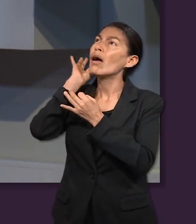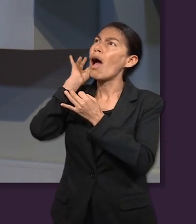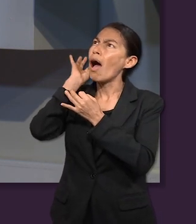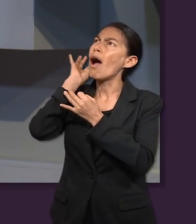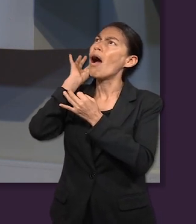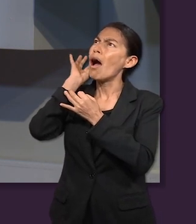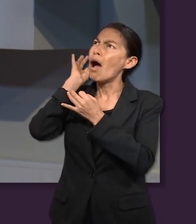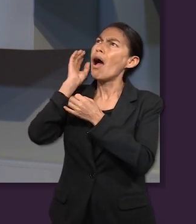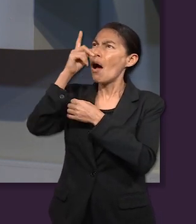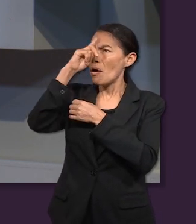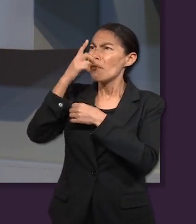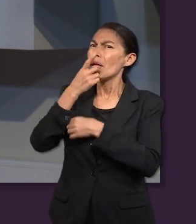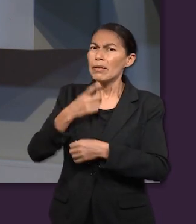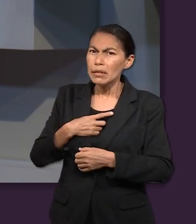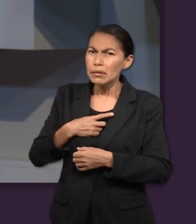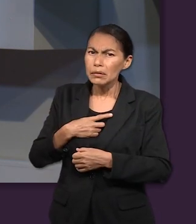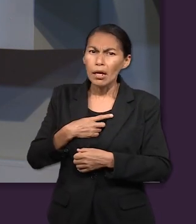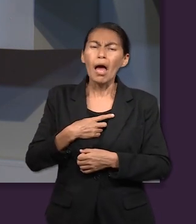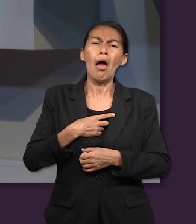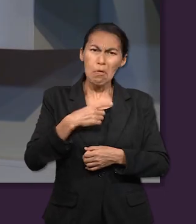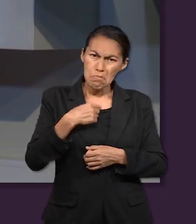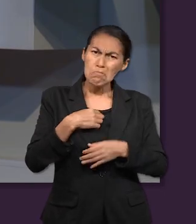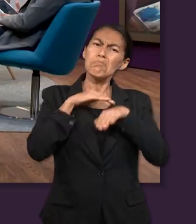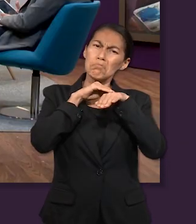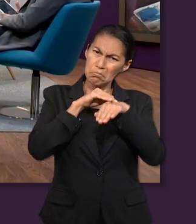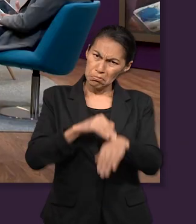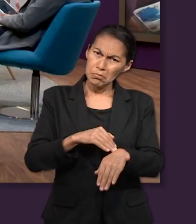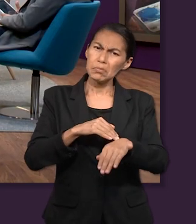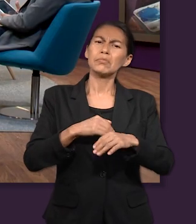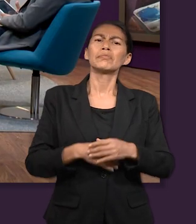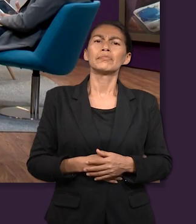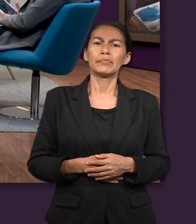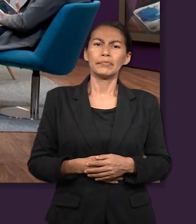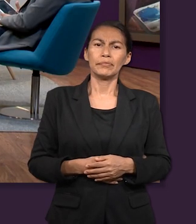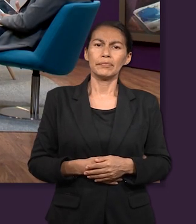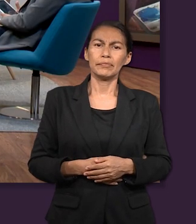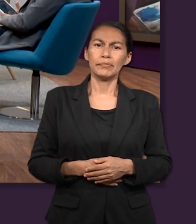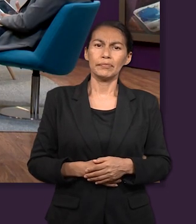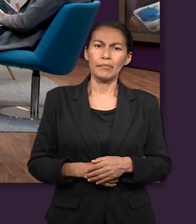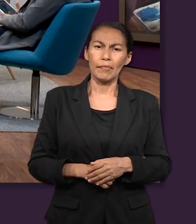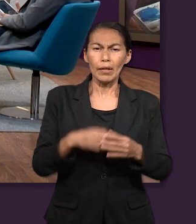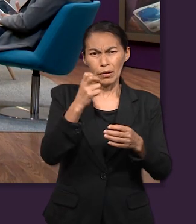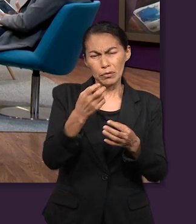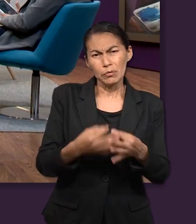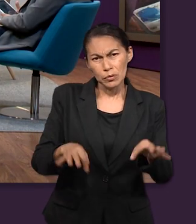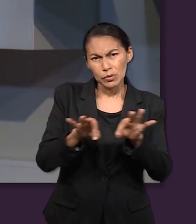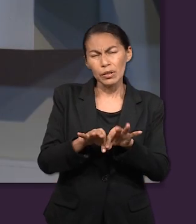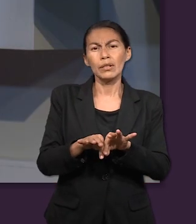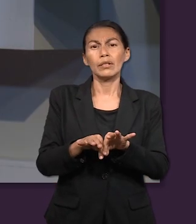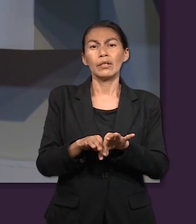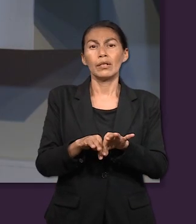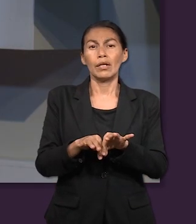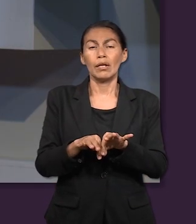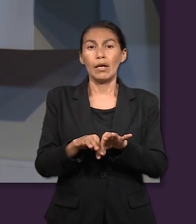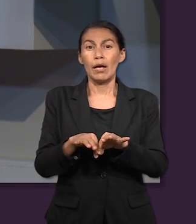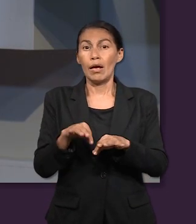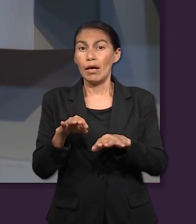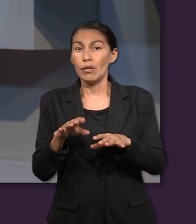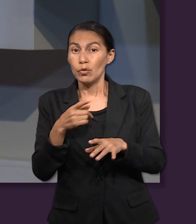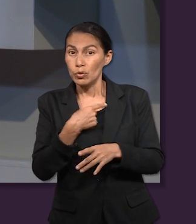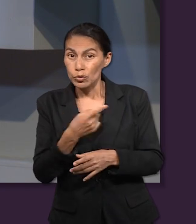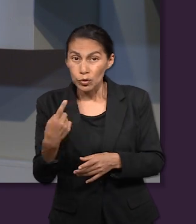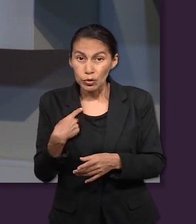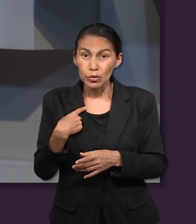Dios y dice, bueno, si el Señor dice que eso sea, ¿qué cosa? Eso voy a hacer. Y eso es muy importante